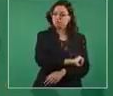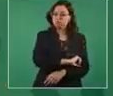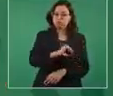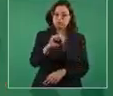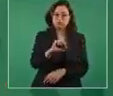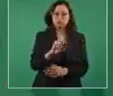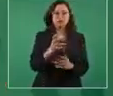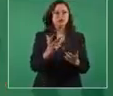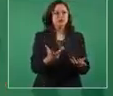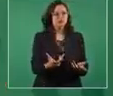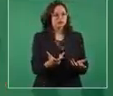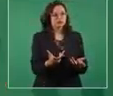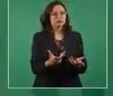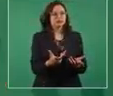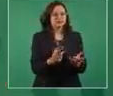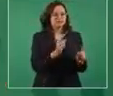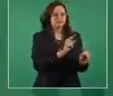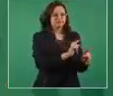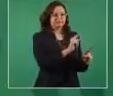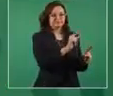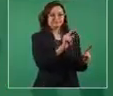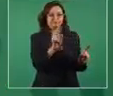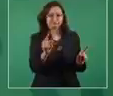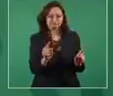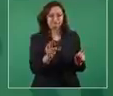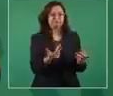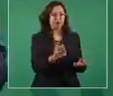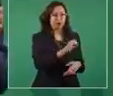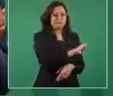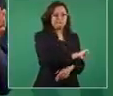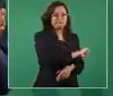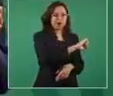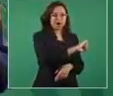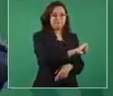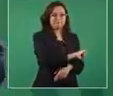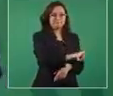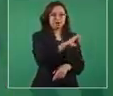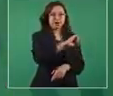Entonces, aún aumentando el salario mínimo,